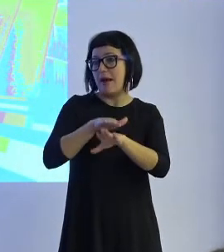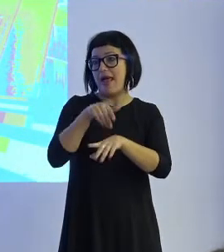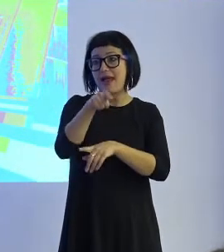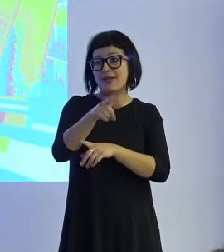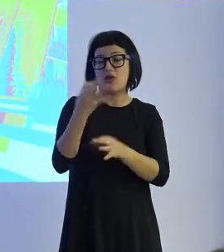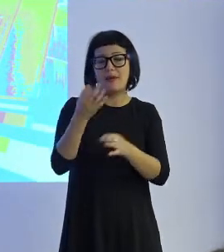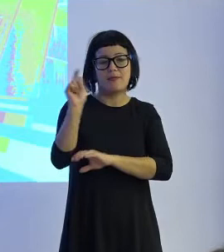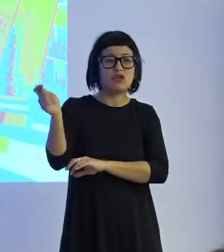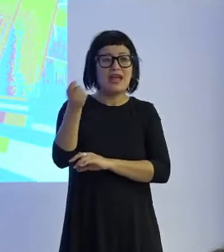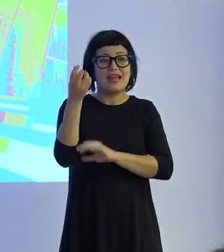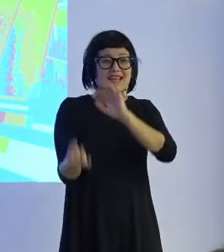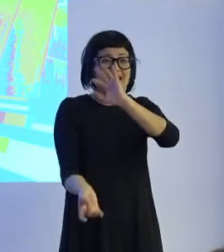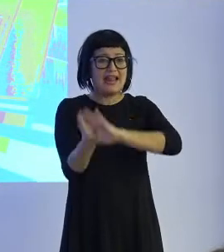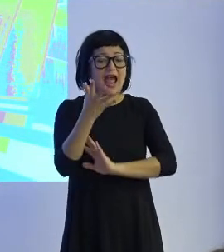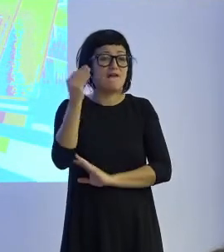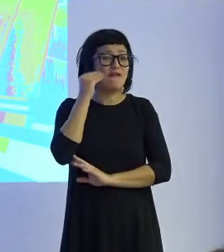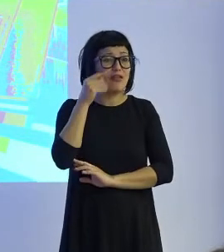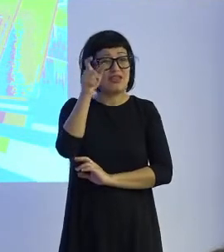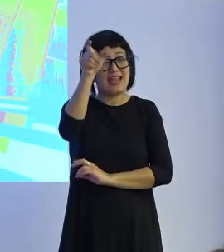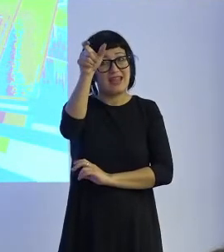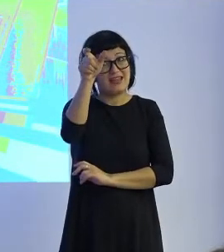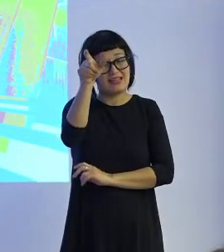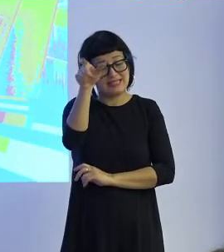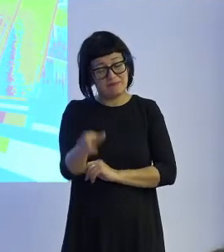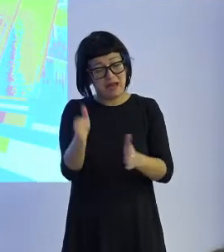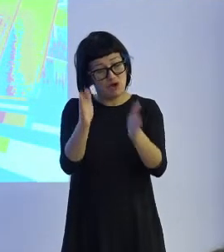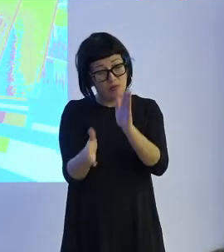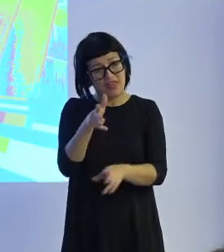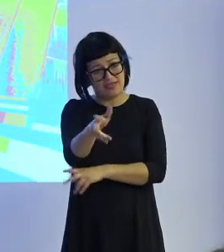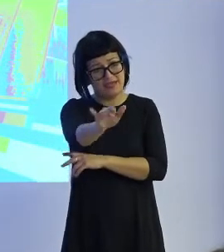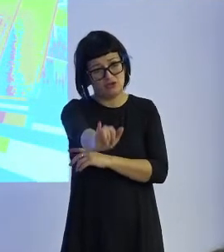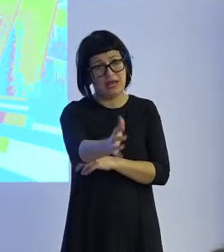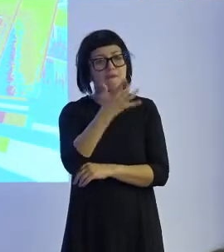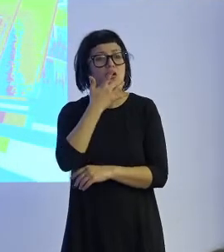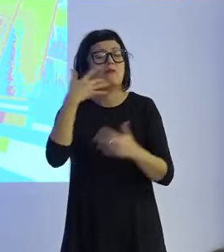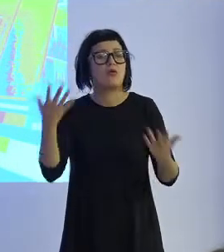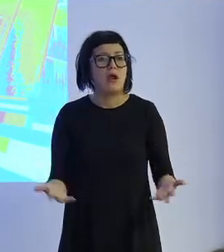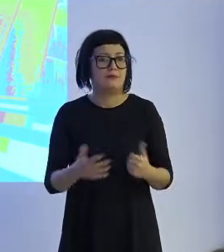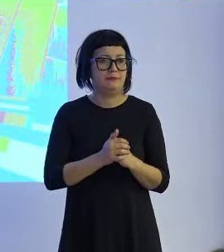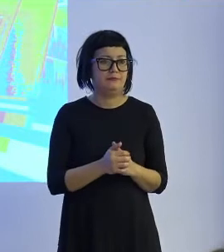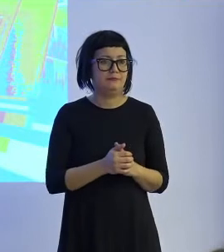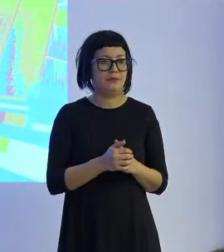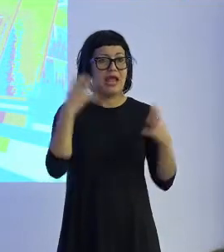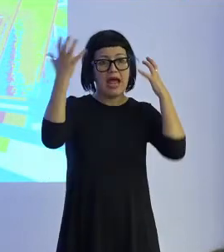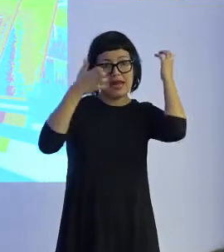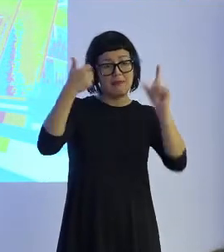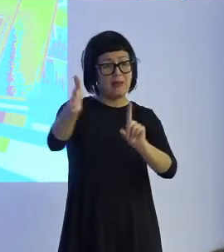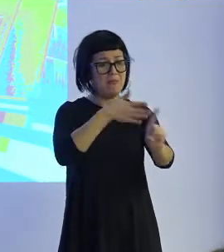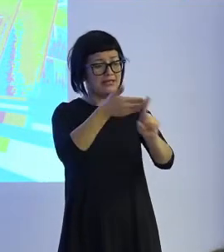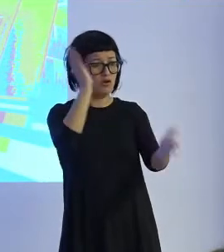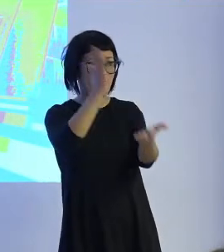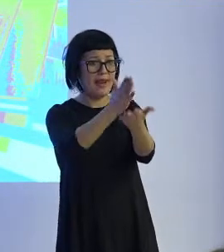crear la ficción de que ese robot tiene ciertos derechos. Por ejemplo, el maltrato animal está penalizado.